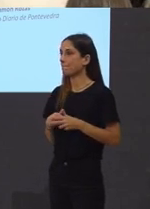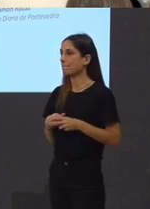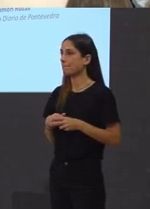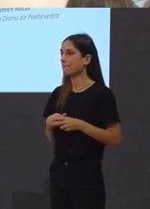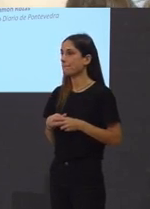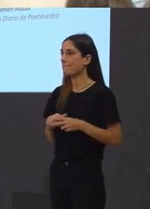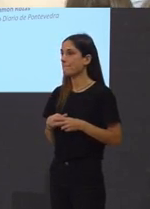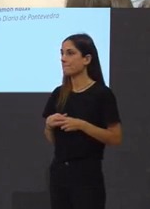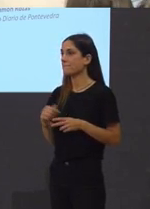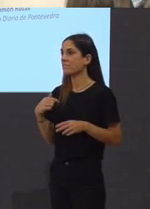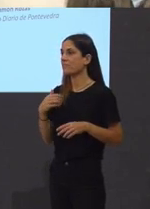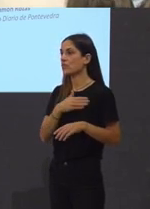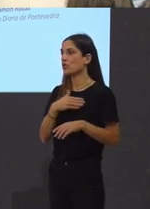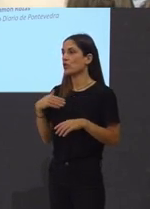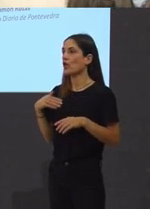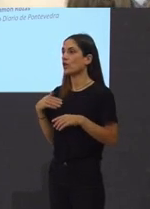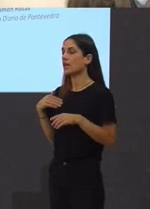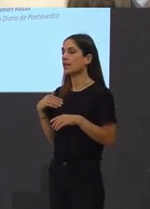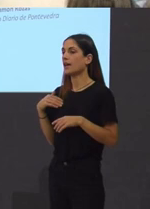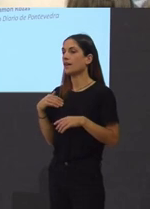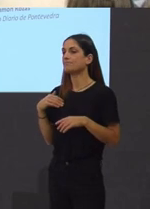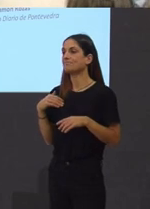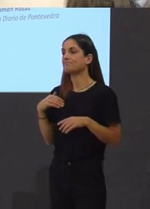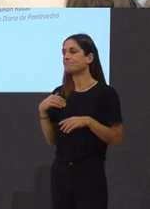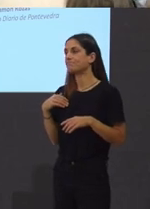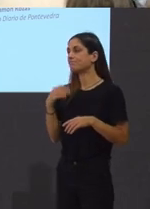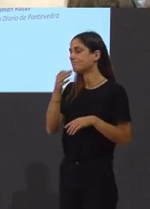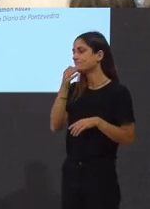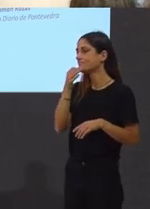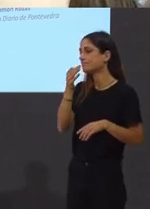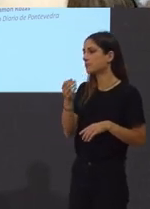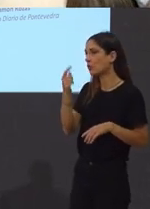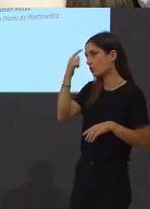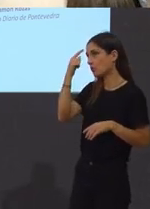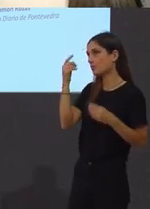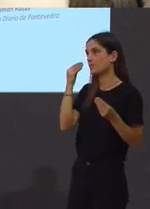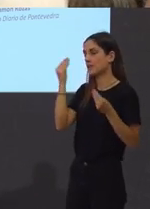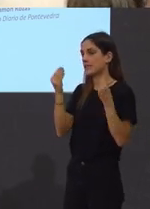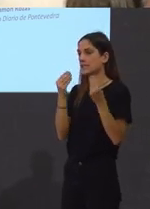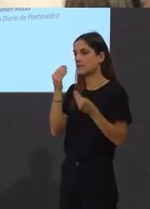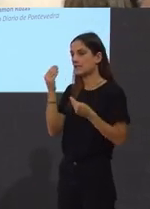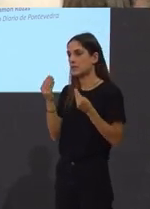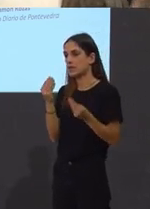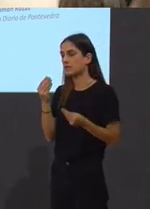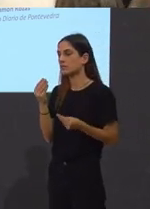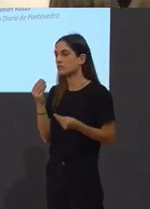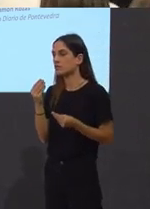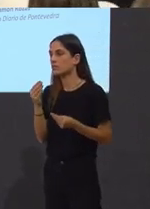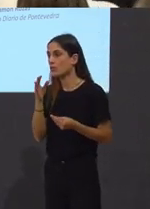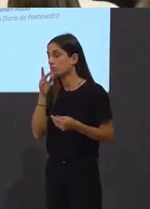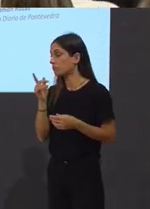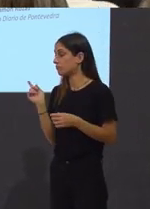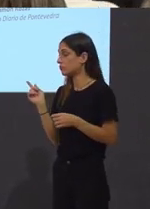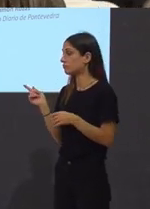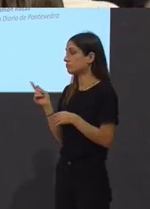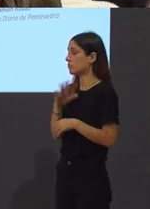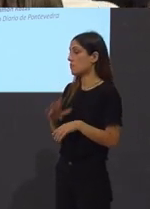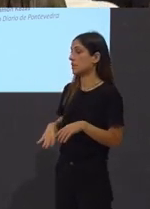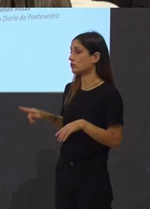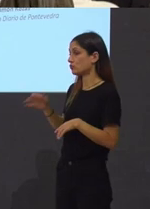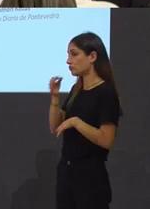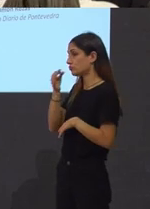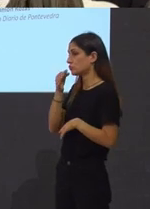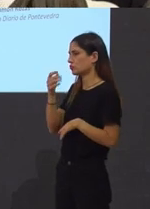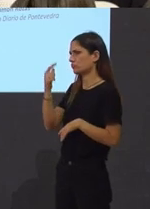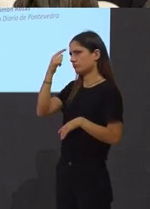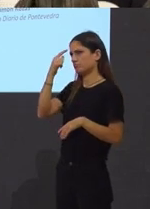eu que queria compartir quizá isa máis unha reflexión que se me ocorreu durante a charla alrededor da propia memoria histórica